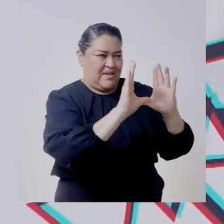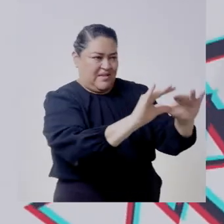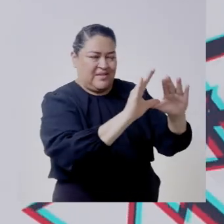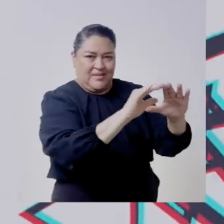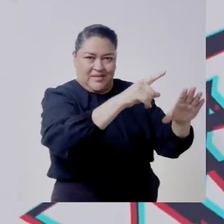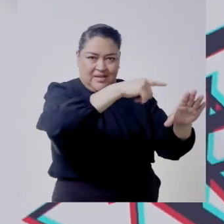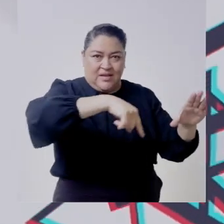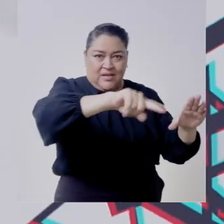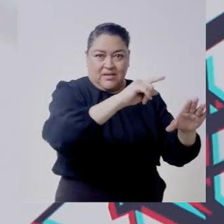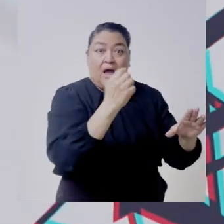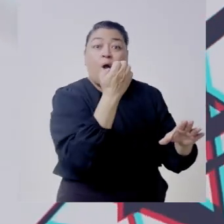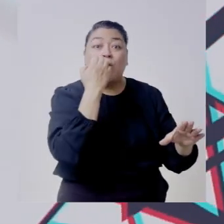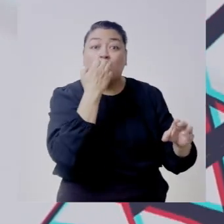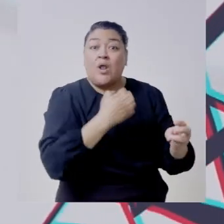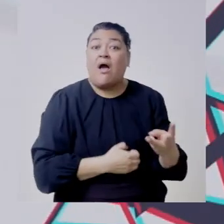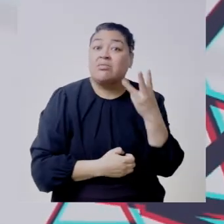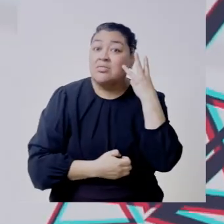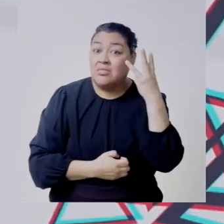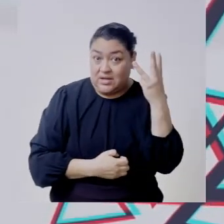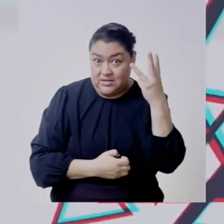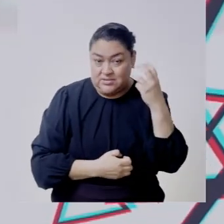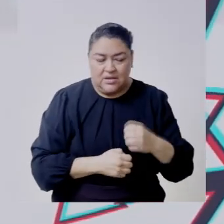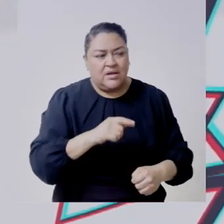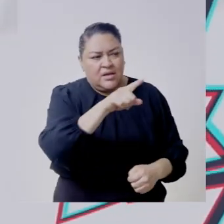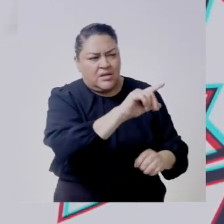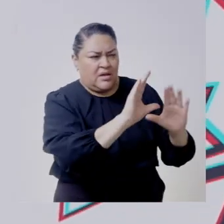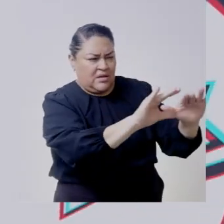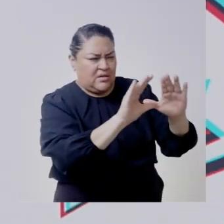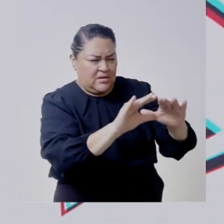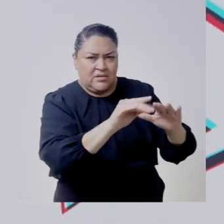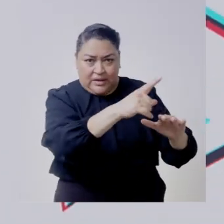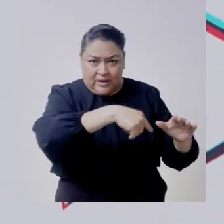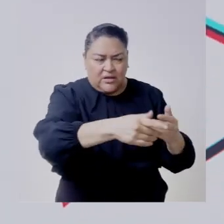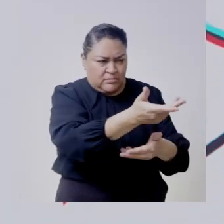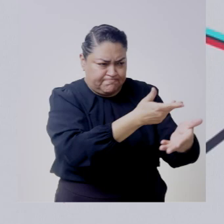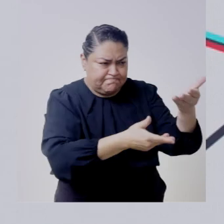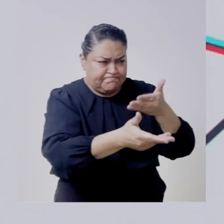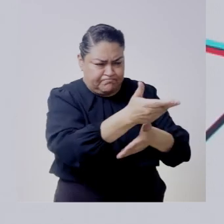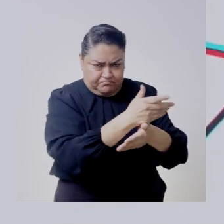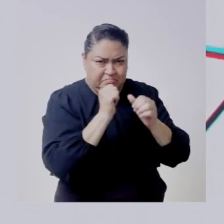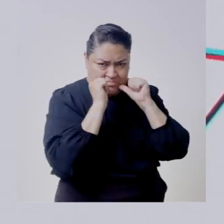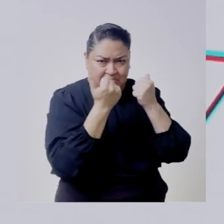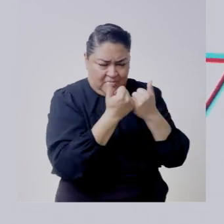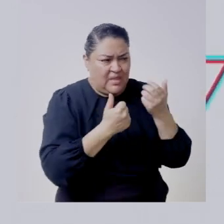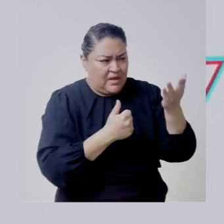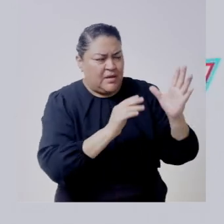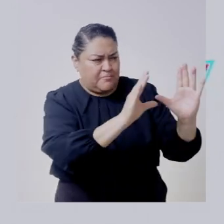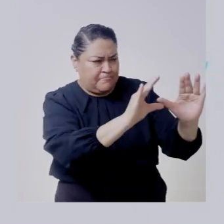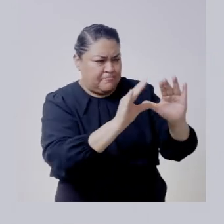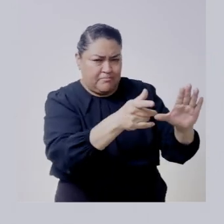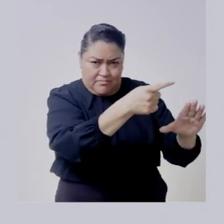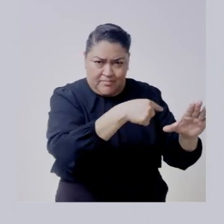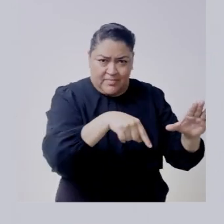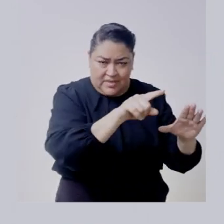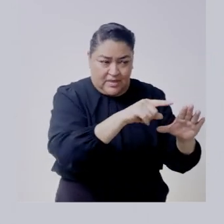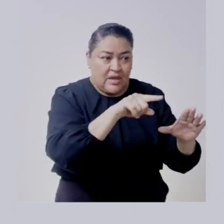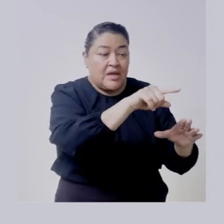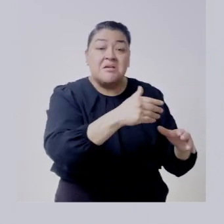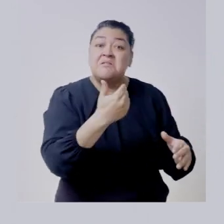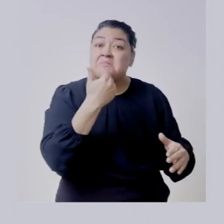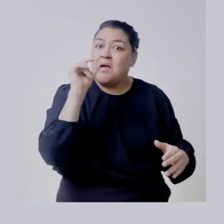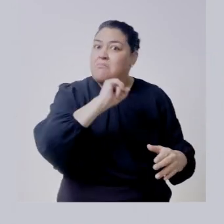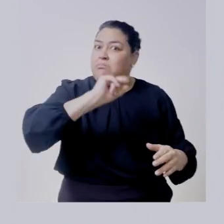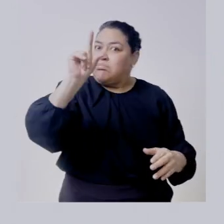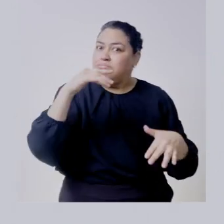son aproximadamente tres escuelas de iberoamérica que estamos ahí en esa red y bueno pues fue